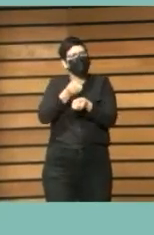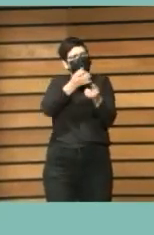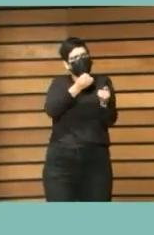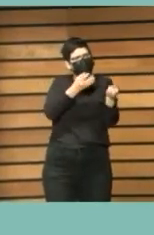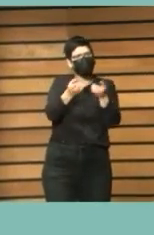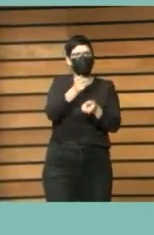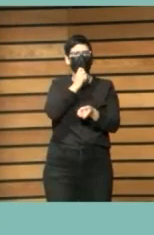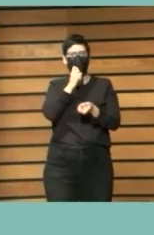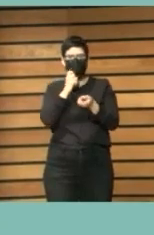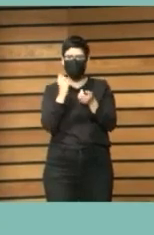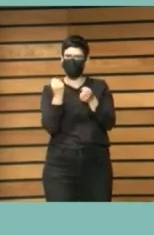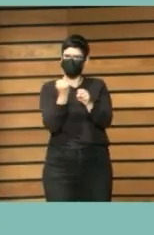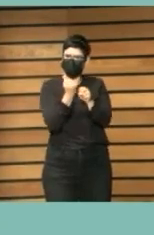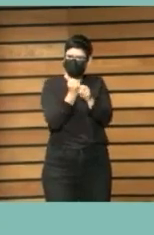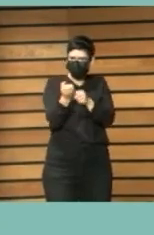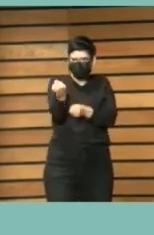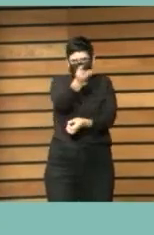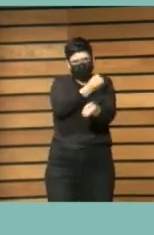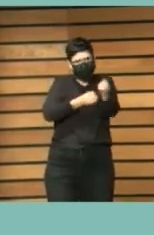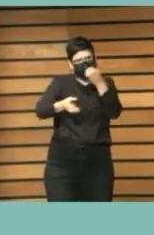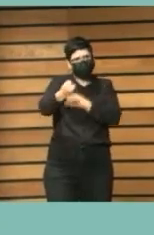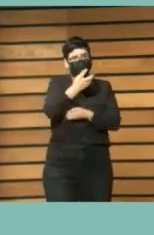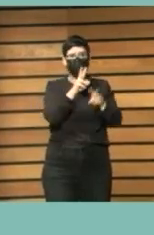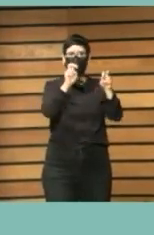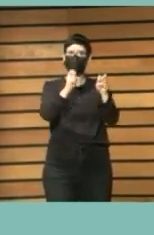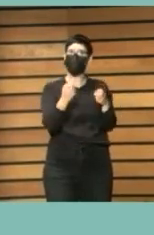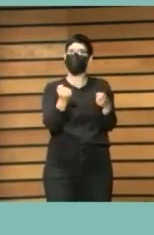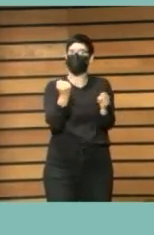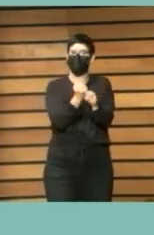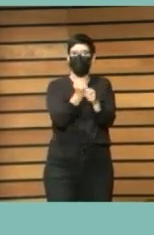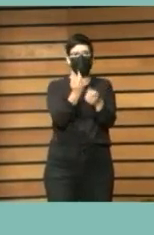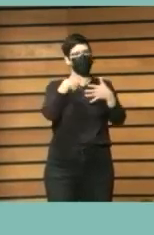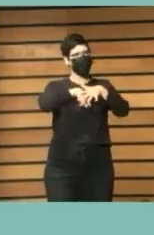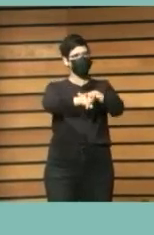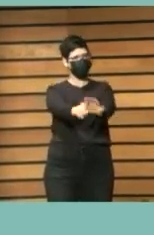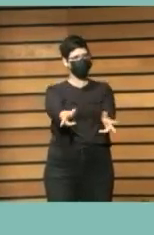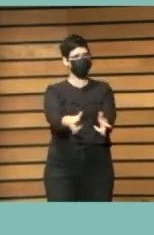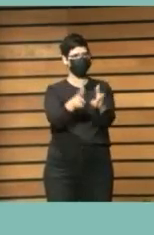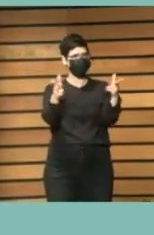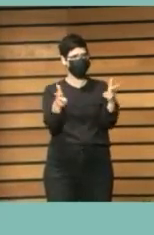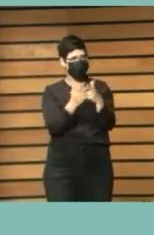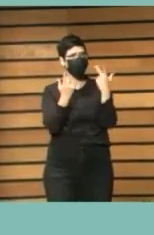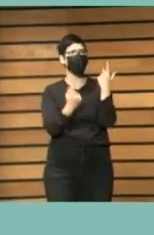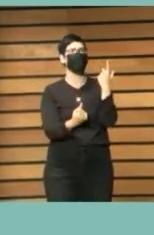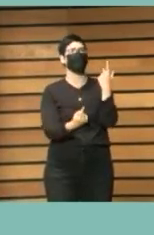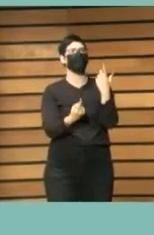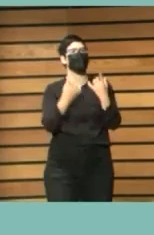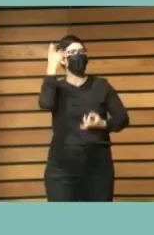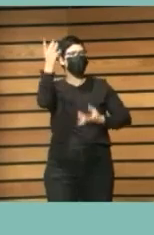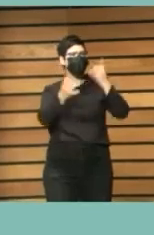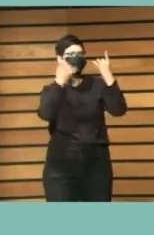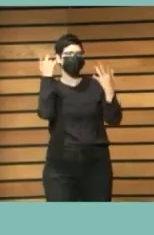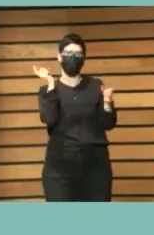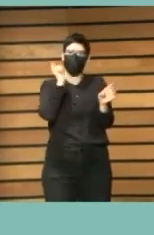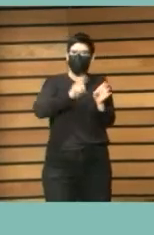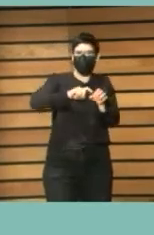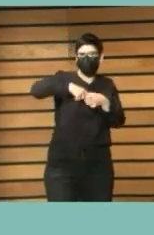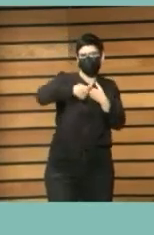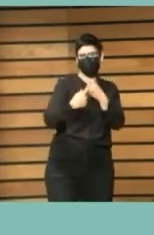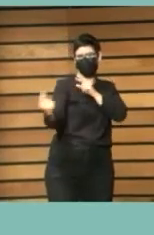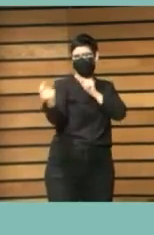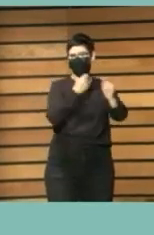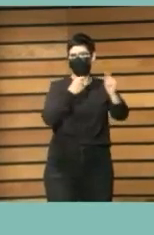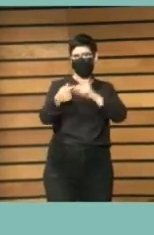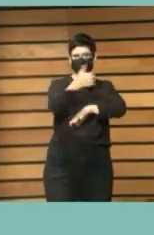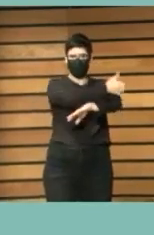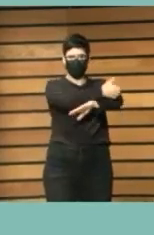desarrollo de trabajos de inclusión social en las actividades de participación y debate ciudadano el que la capacitación